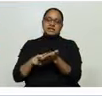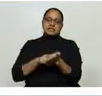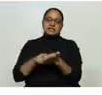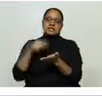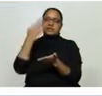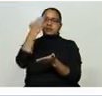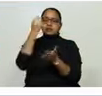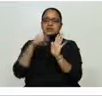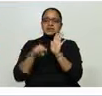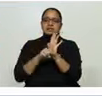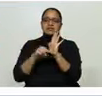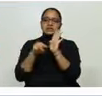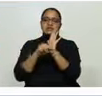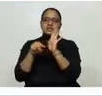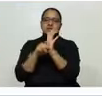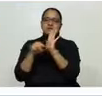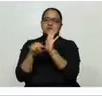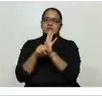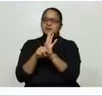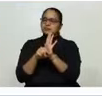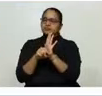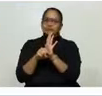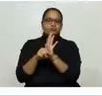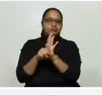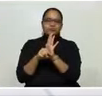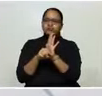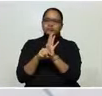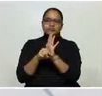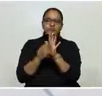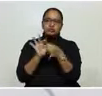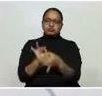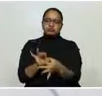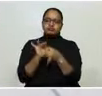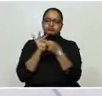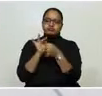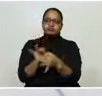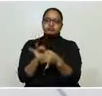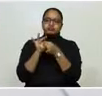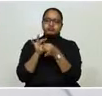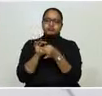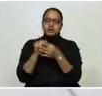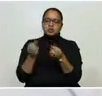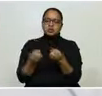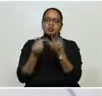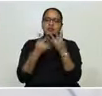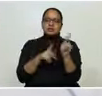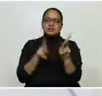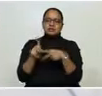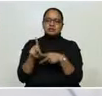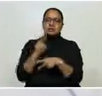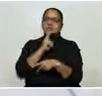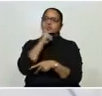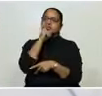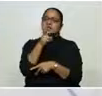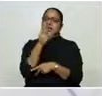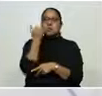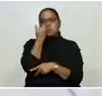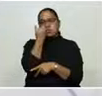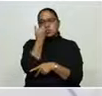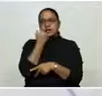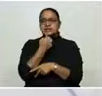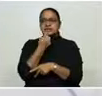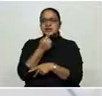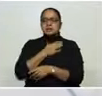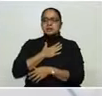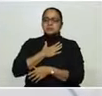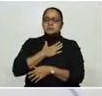cual pues ir apegado a la definición de caso y no pues que todo sintomático respiratorio,